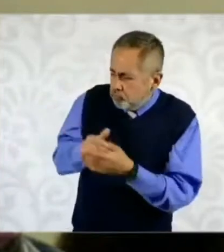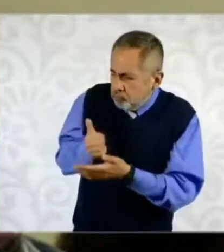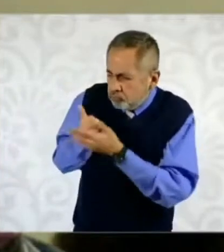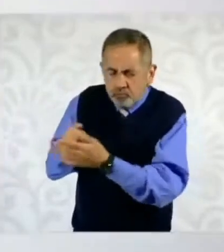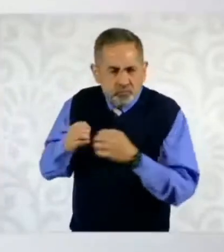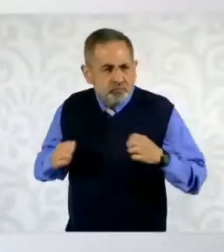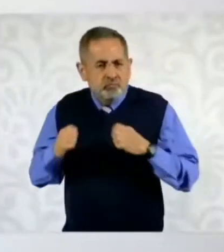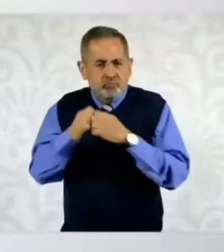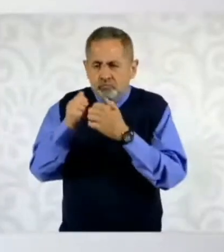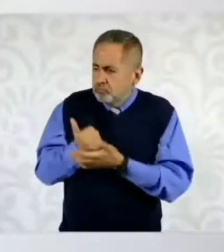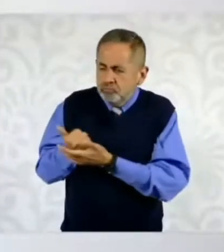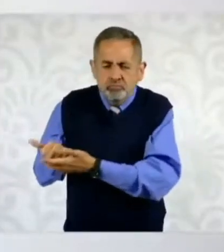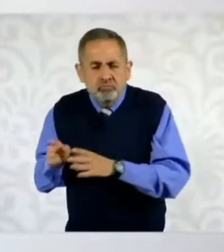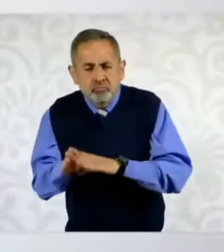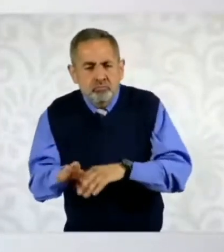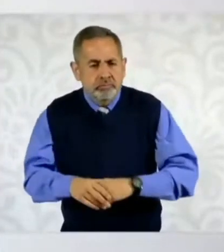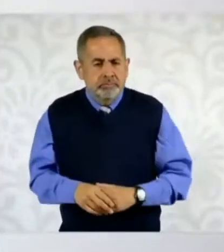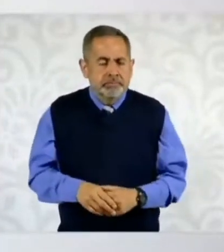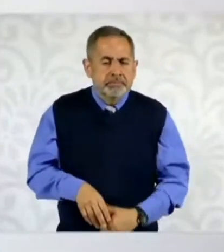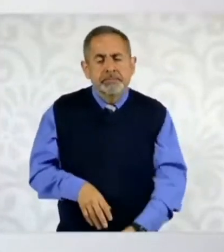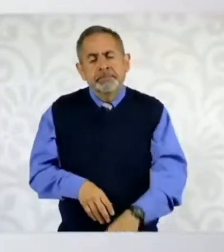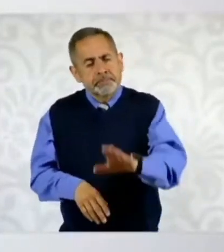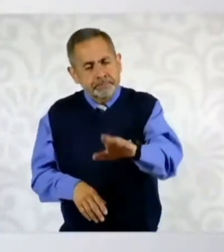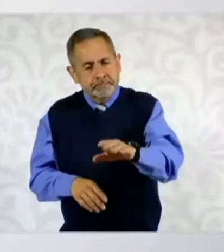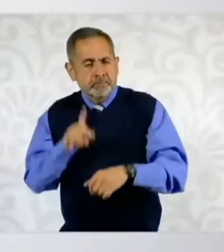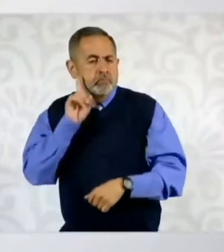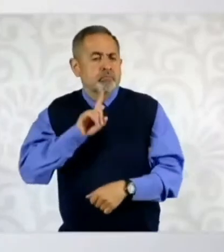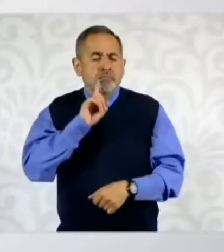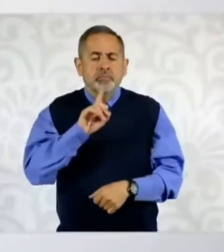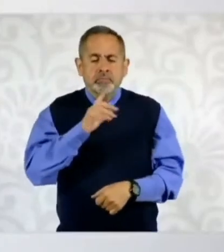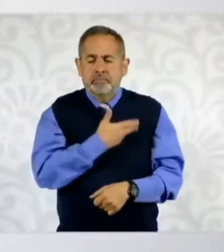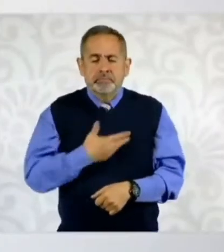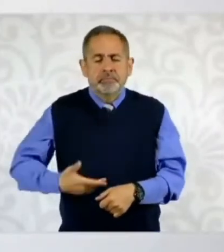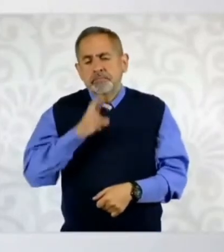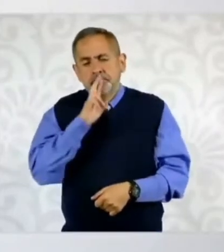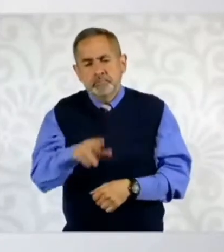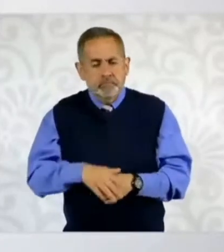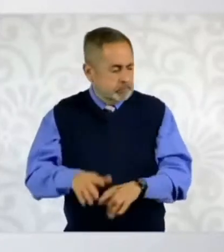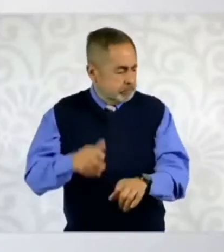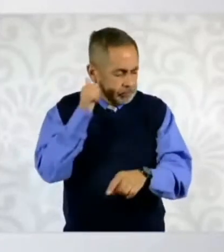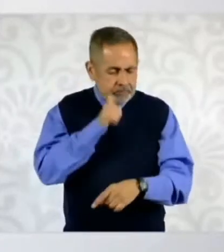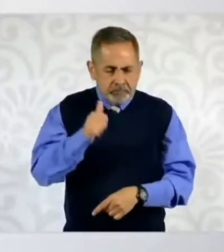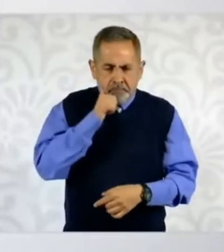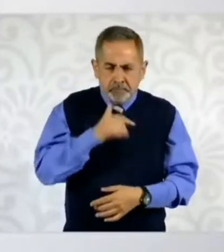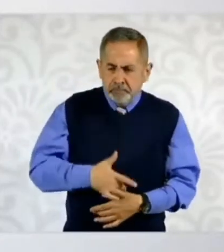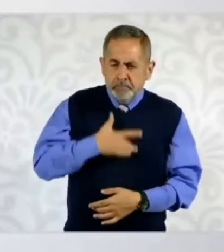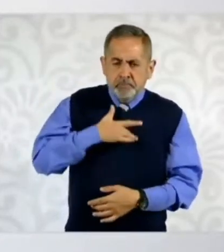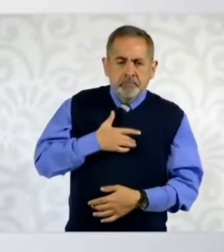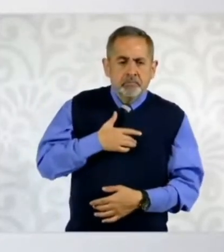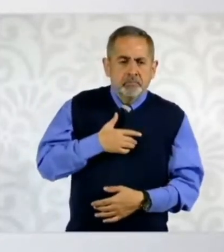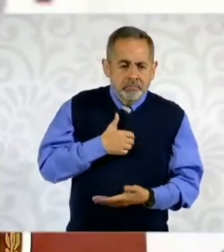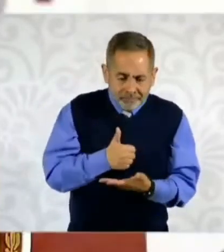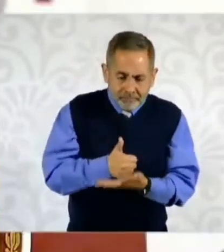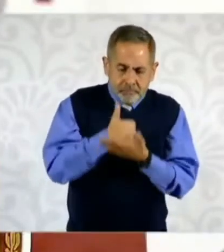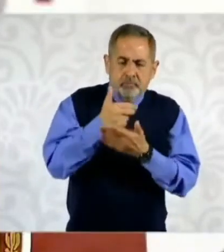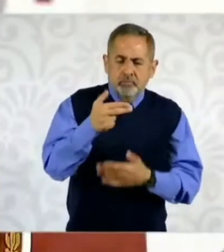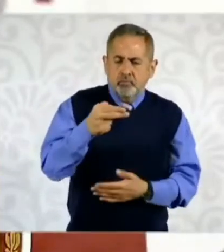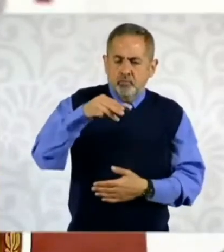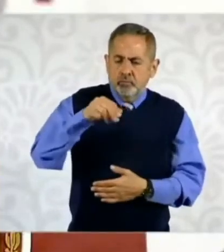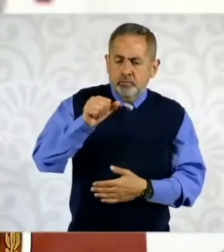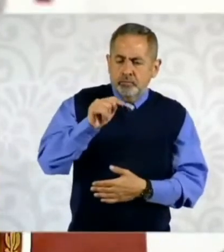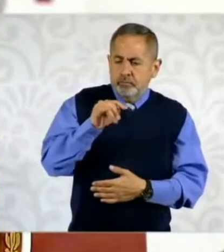emergencia? Siempre se da ayuda humanitaria y saben que nosotros estamos en contra del bloqueo.